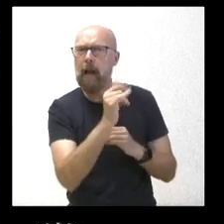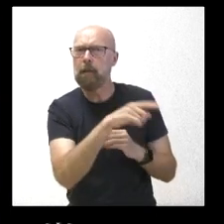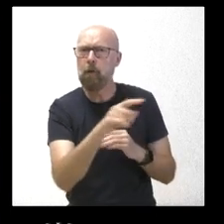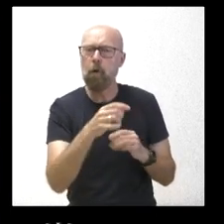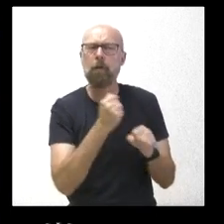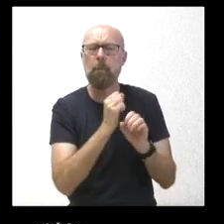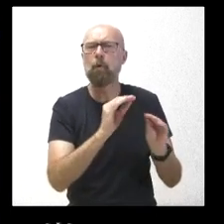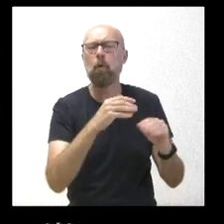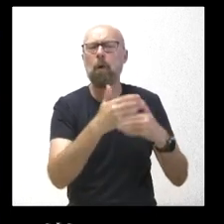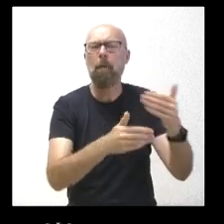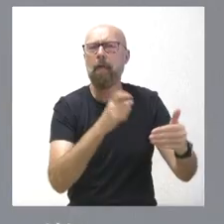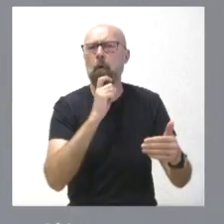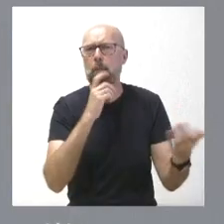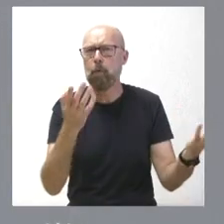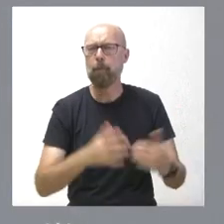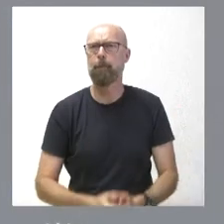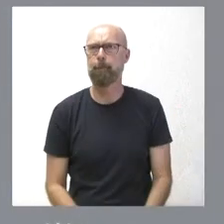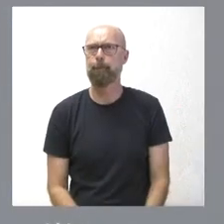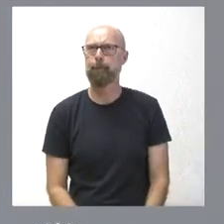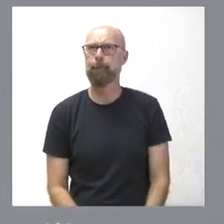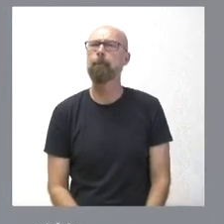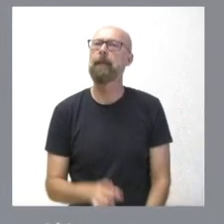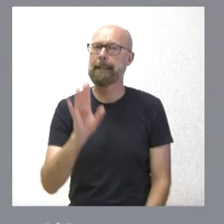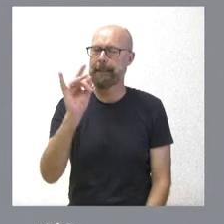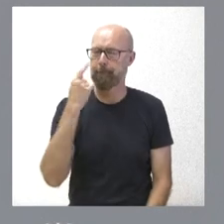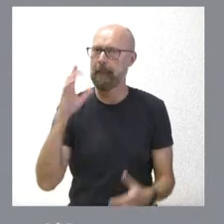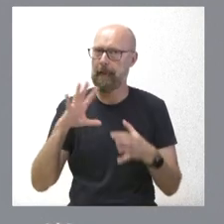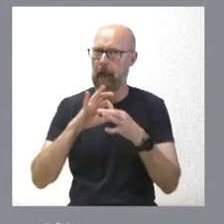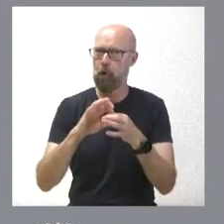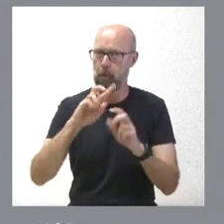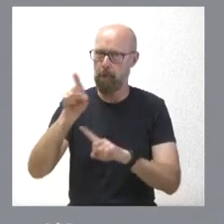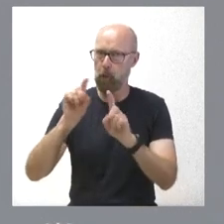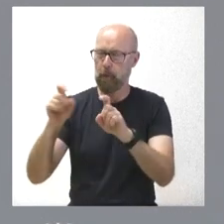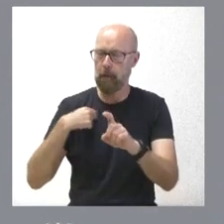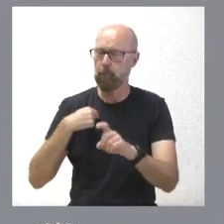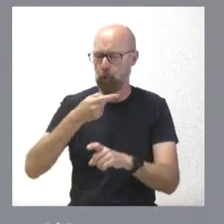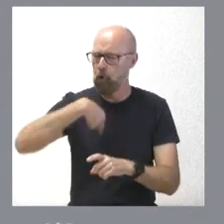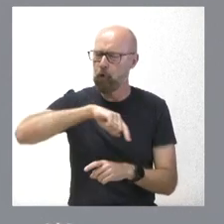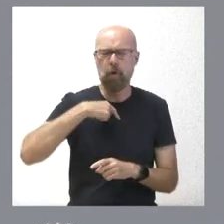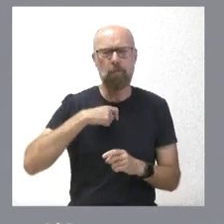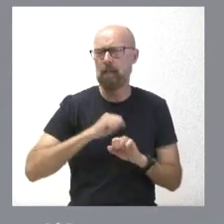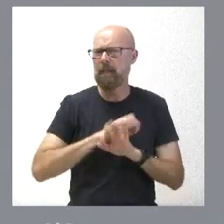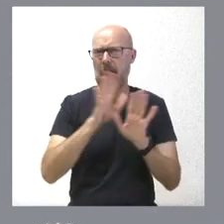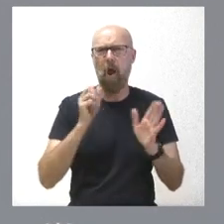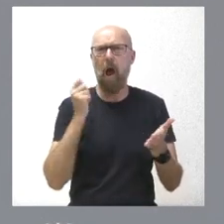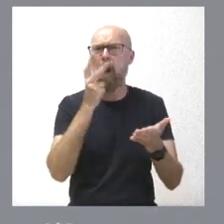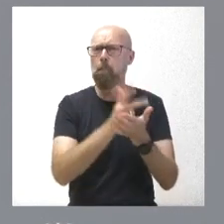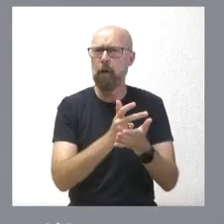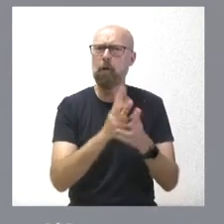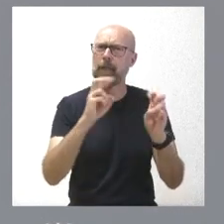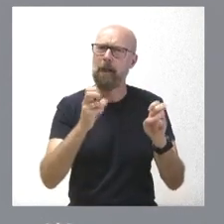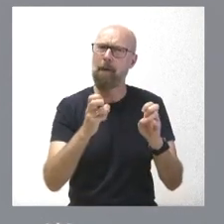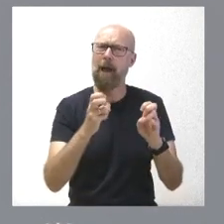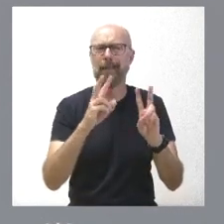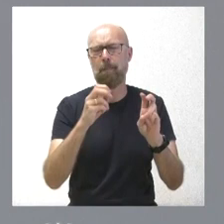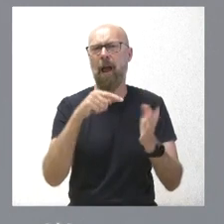sentido. Muchas gracias. SEÑOR Sí, en relación con su pregunta, sabe usted que nosotros tenemos una clara apuesta por la fiscalidad favorable para el mundo